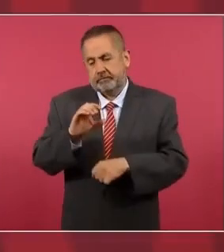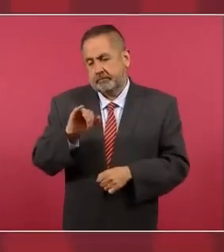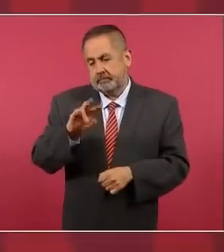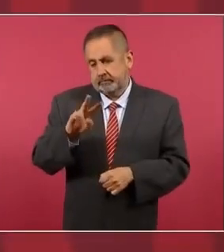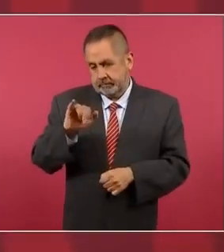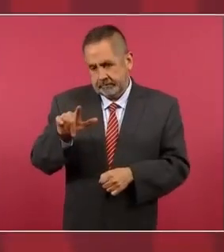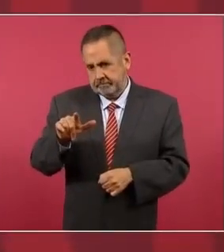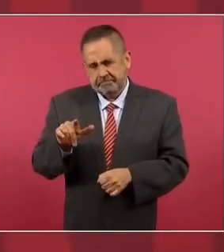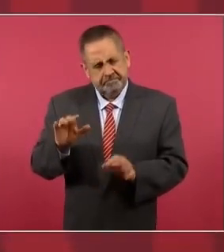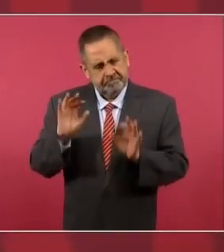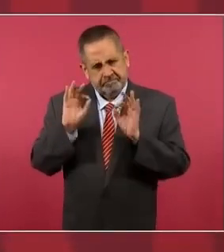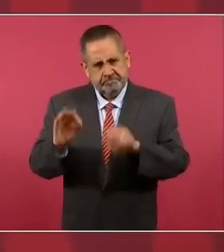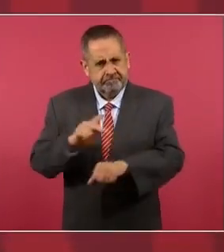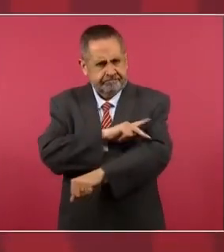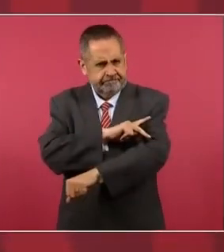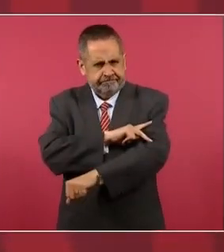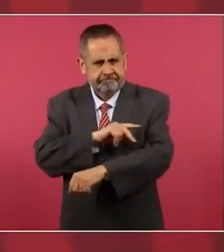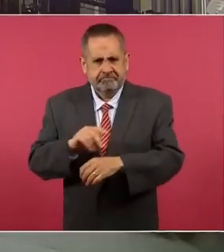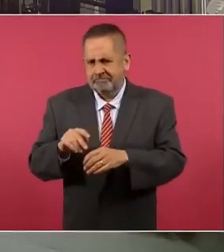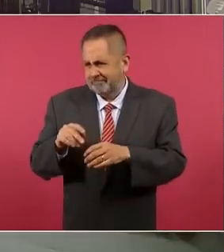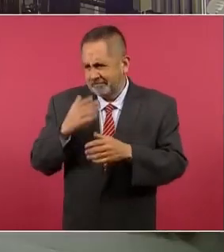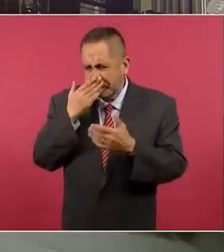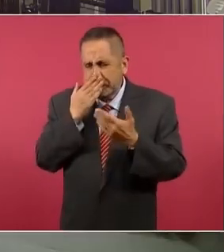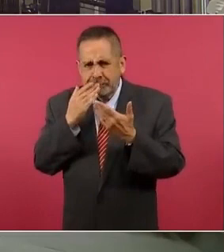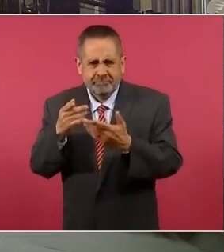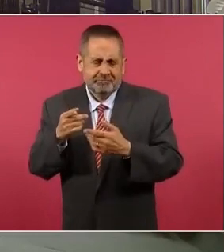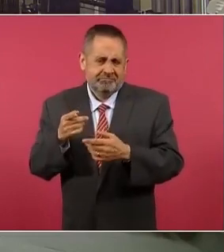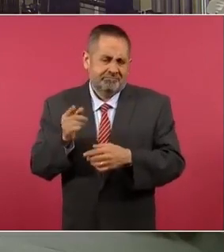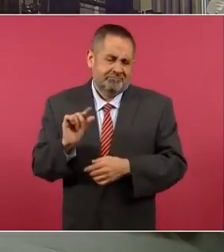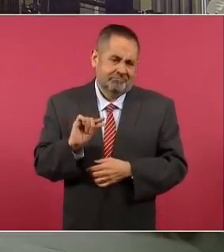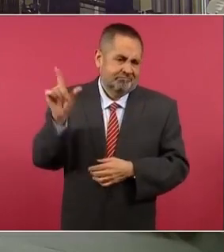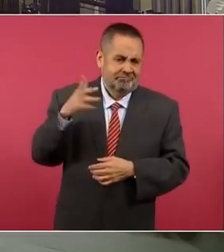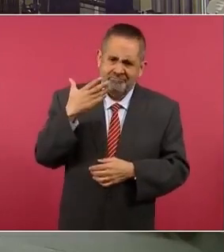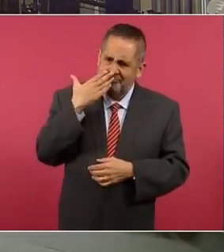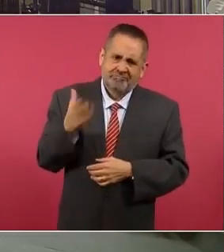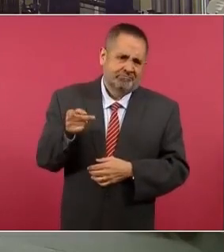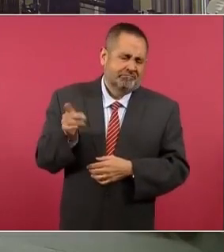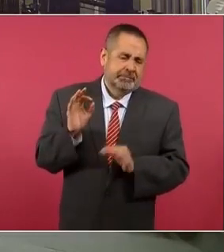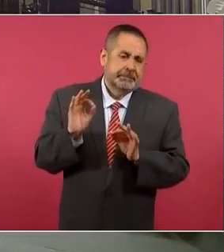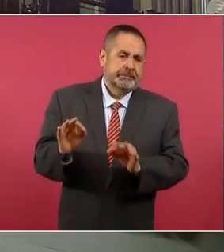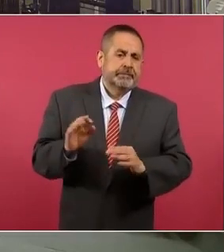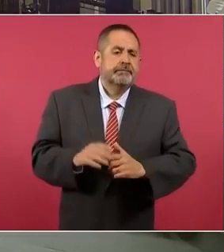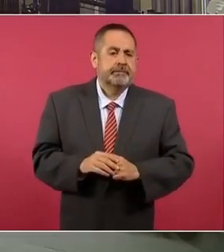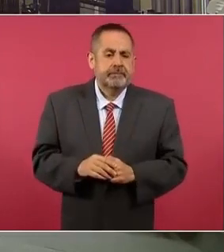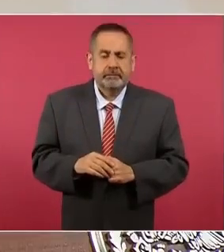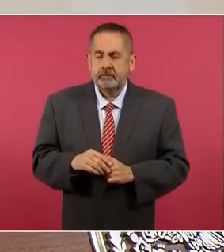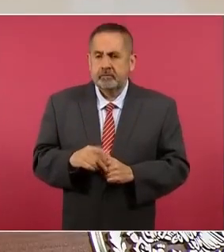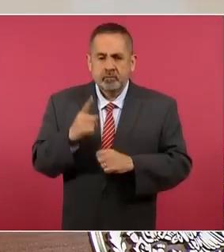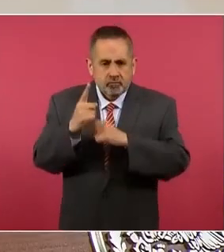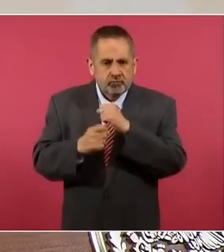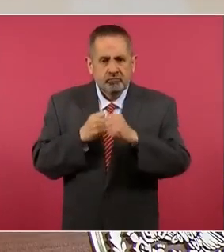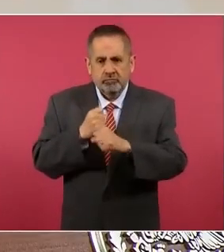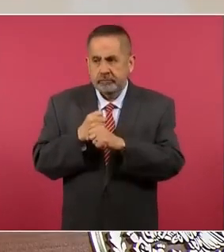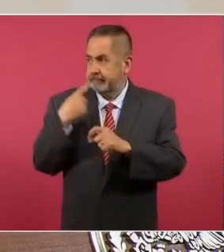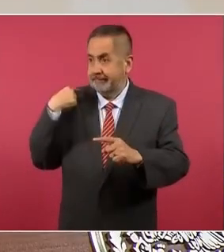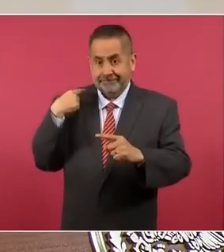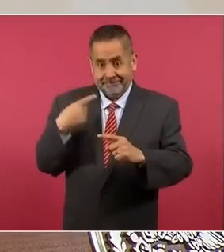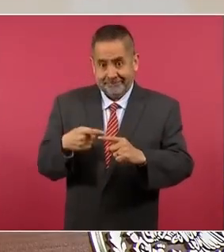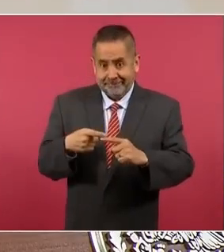de primera. Todo este año enfrentamos